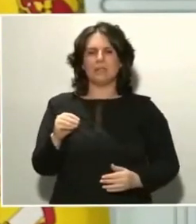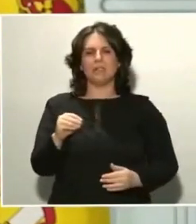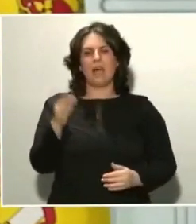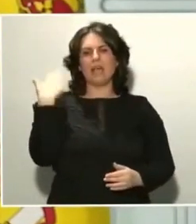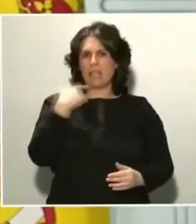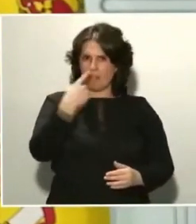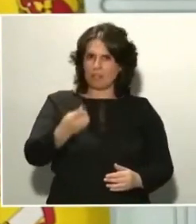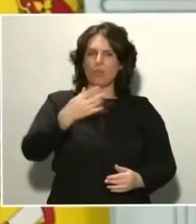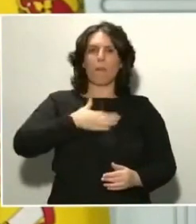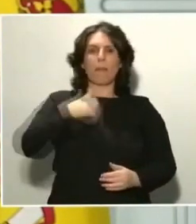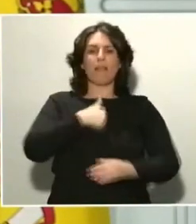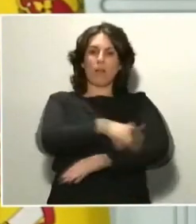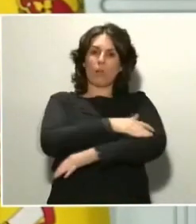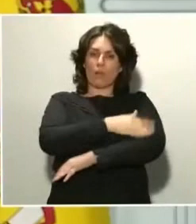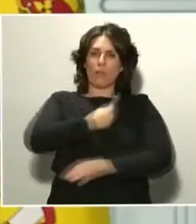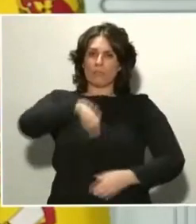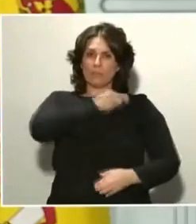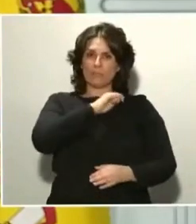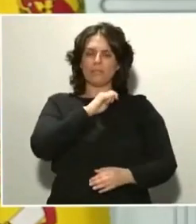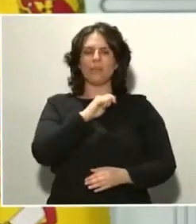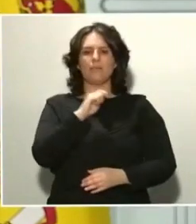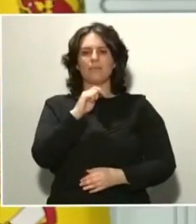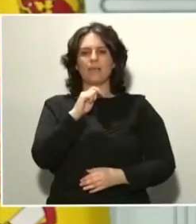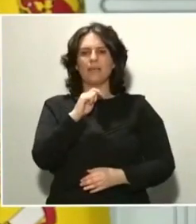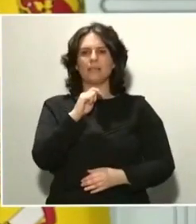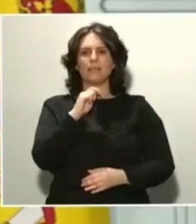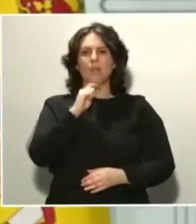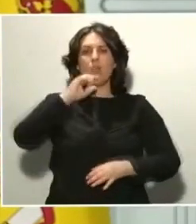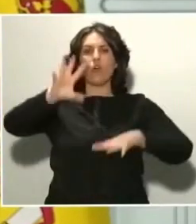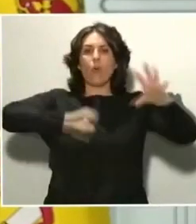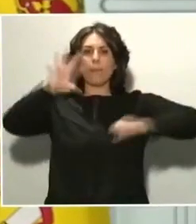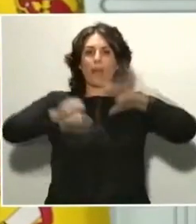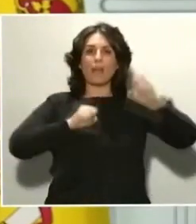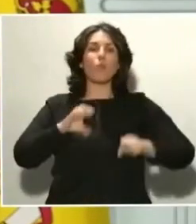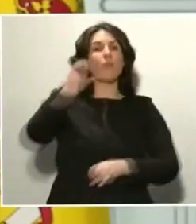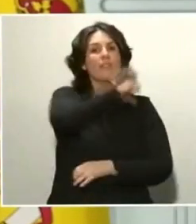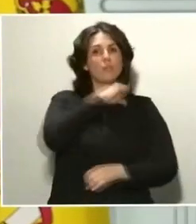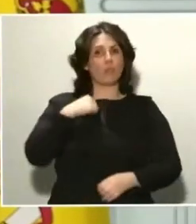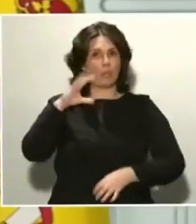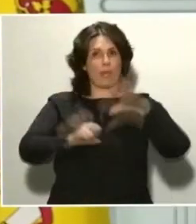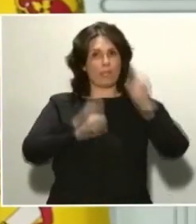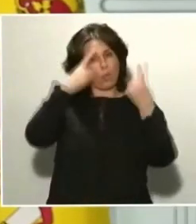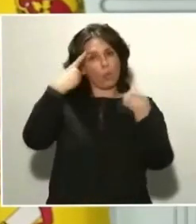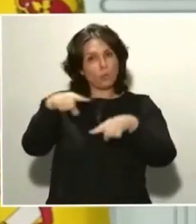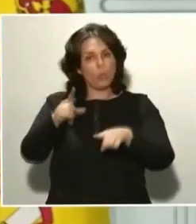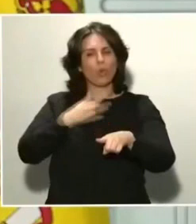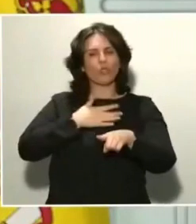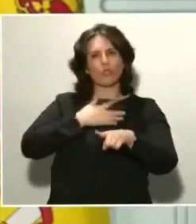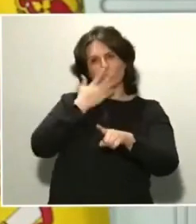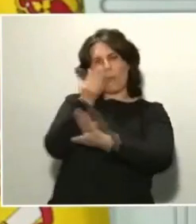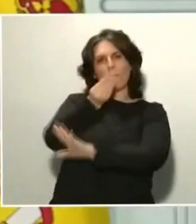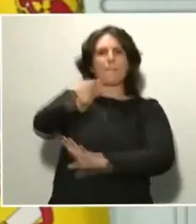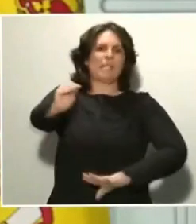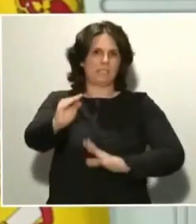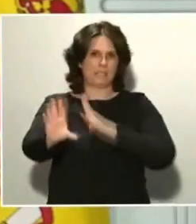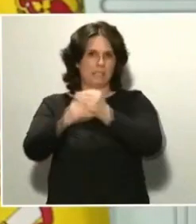es el de complementar los procesos de compra de las distintas comunidades autónomas, organizar la producción nacional, que gracias a la orden